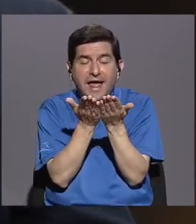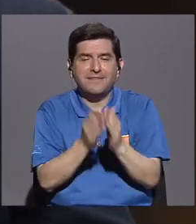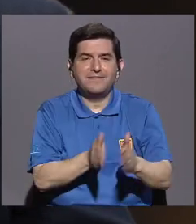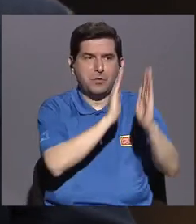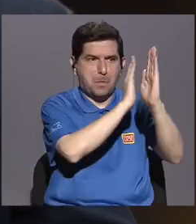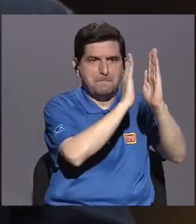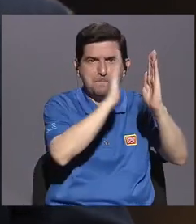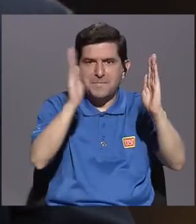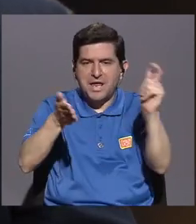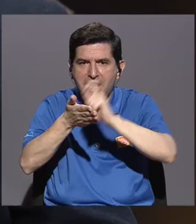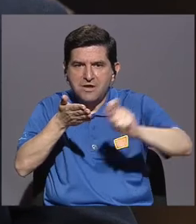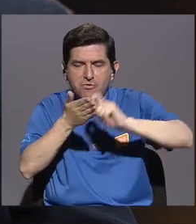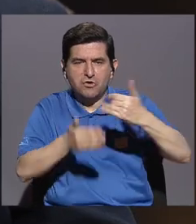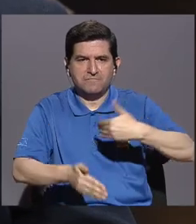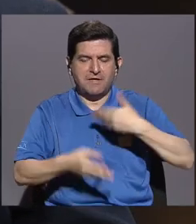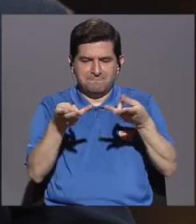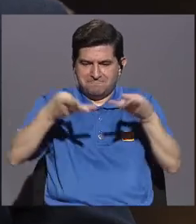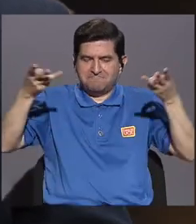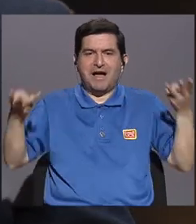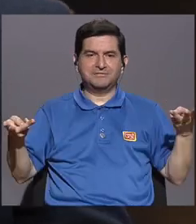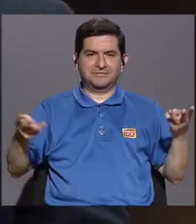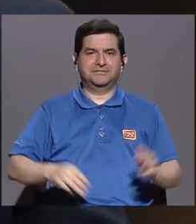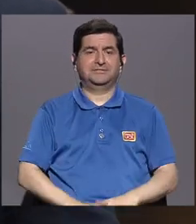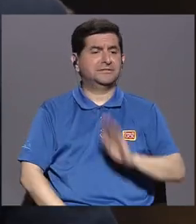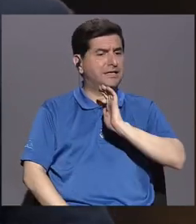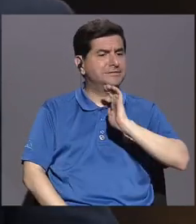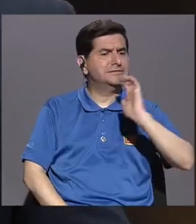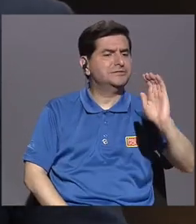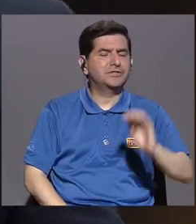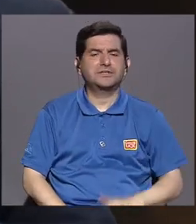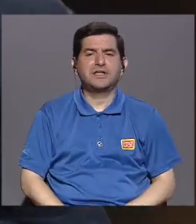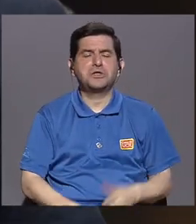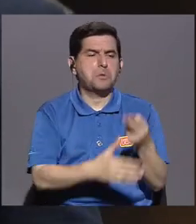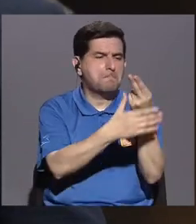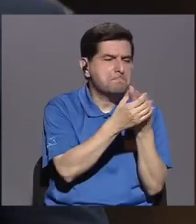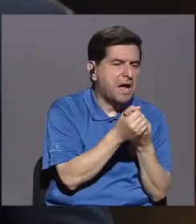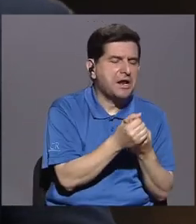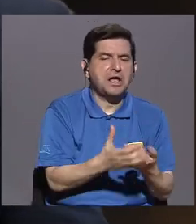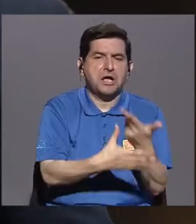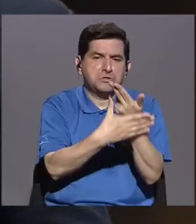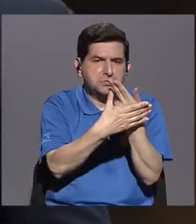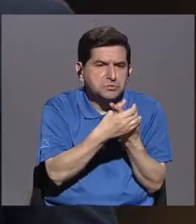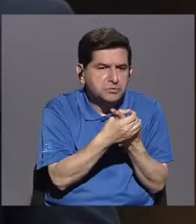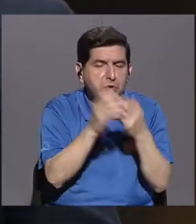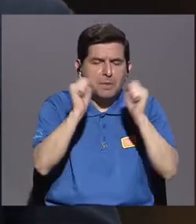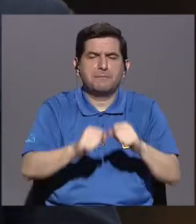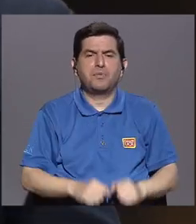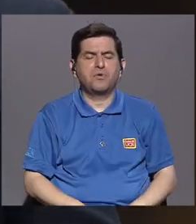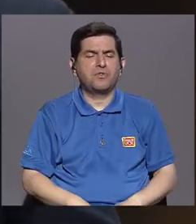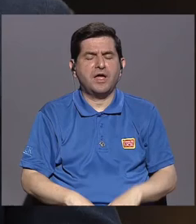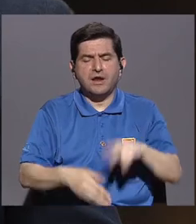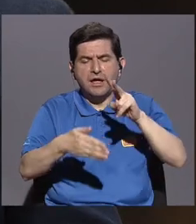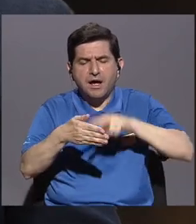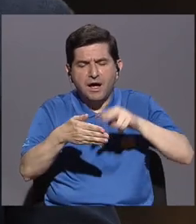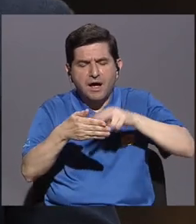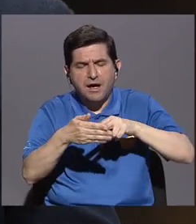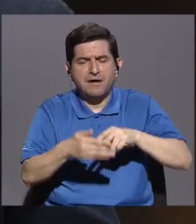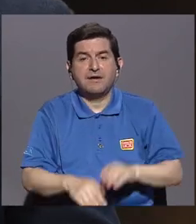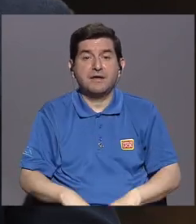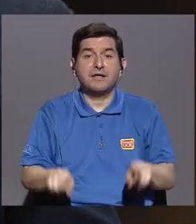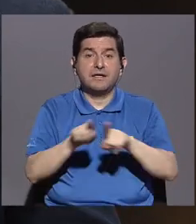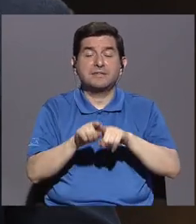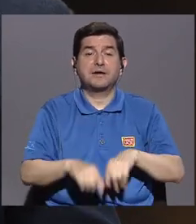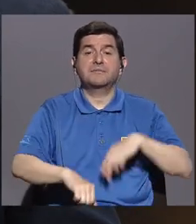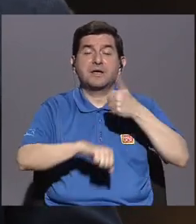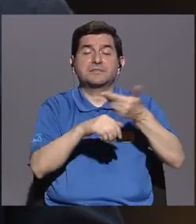en las bibliotecas de las escuelas quede este material y que los niños en parejas, en tríos, puedan consultar el libro y puedan